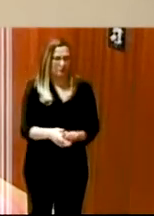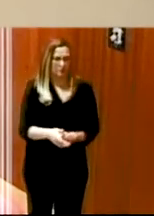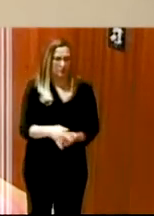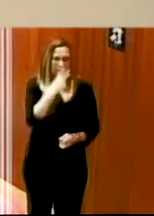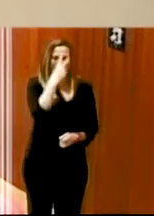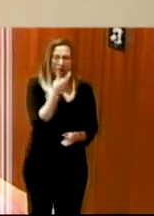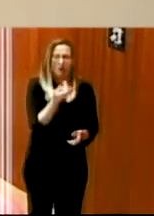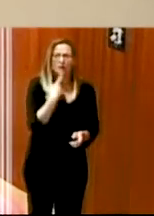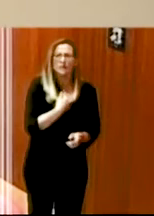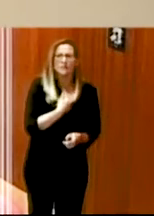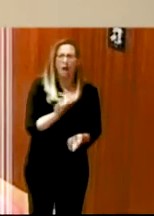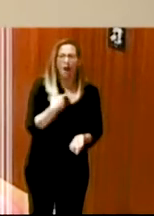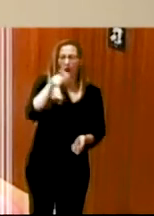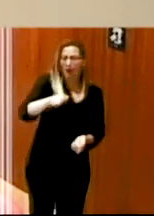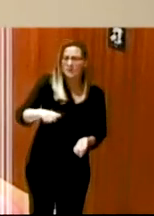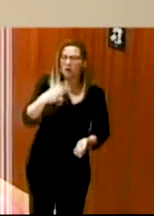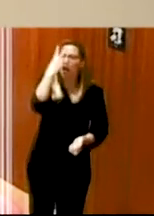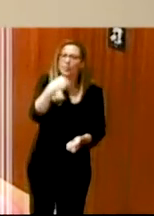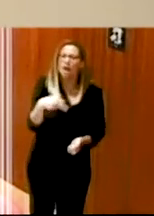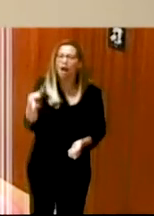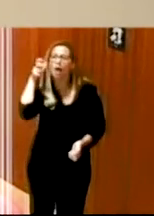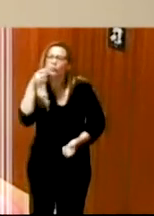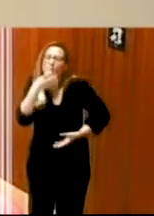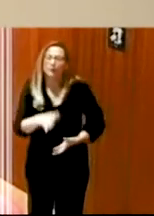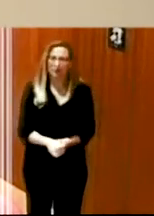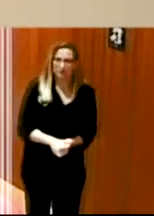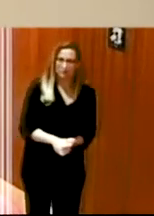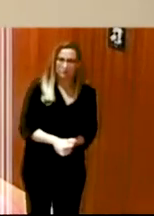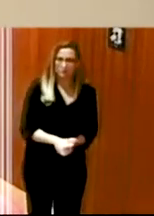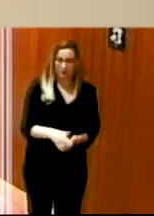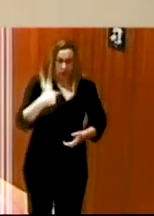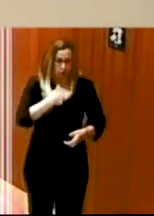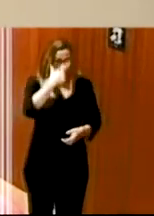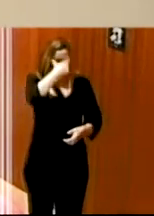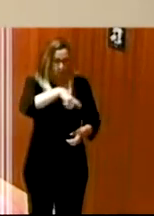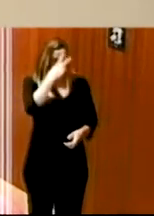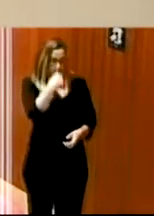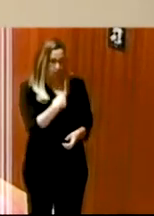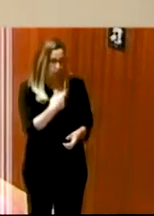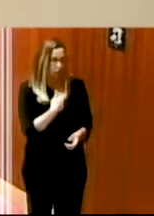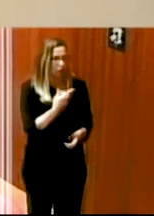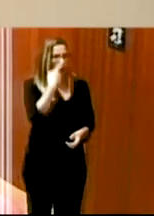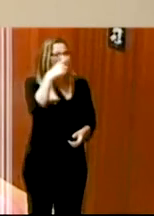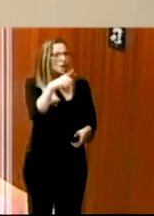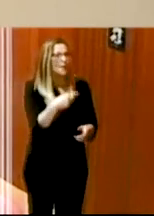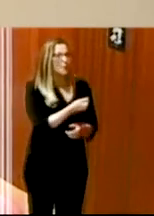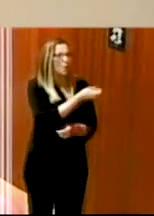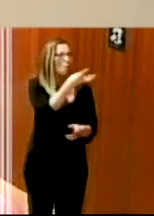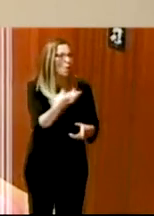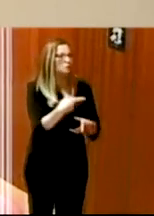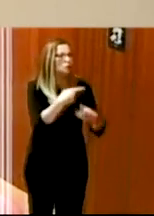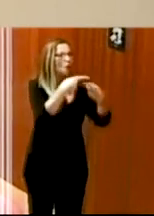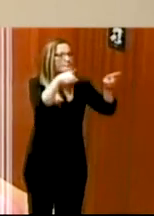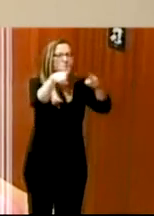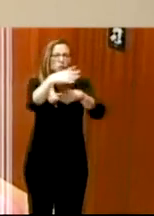pero escuchan lo que está pasando ya pero quiero saber cómo es la escenografía quiero saber cuántos músicos hay en el escenario cómo van vestidos